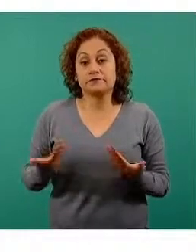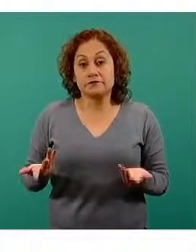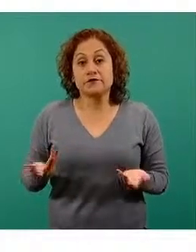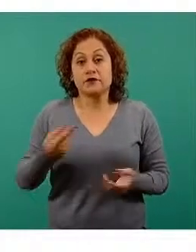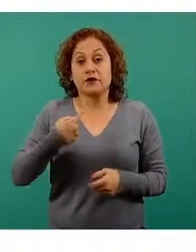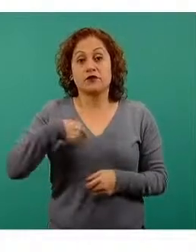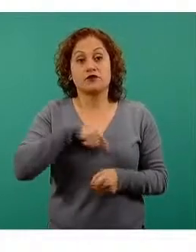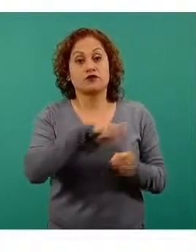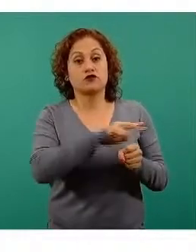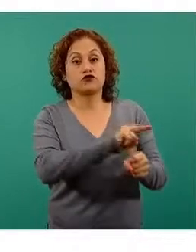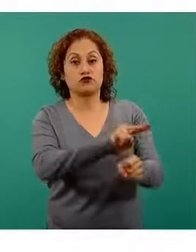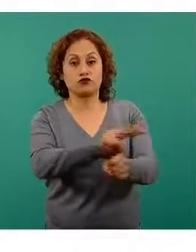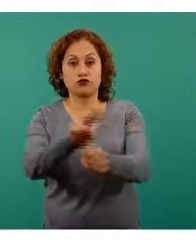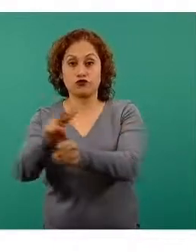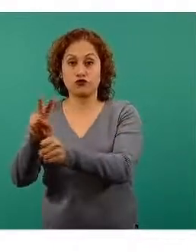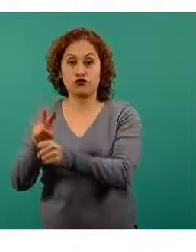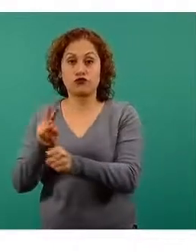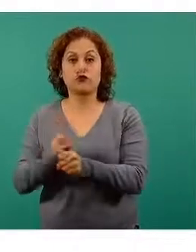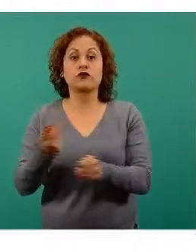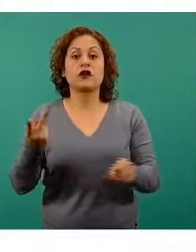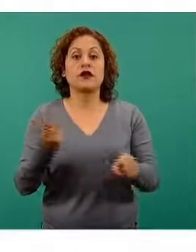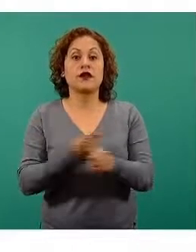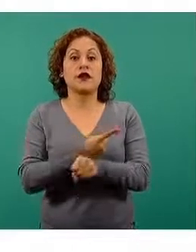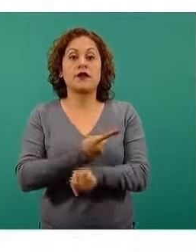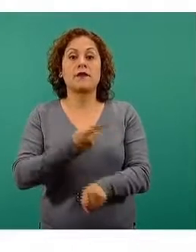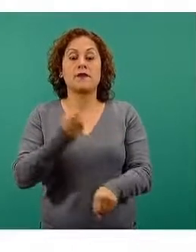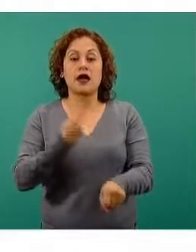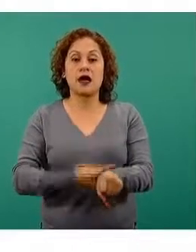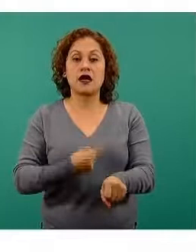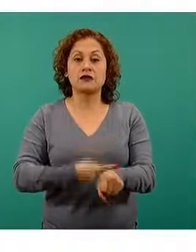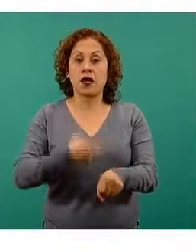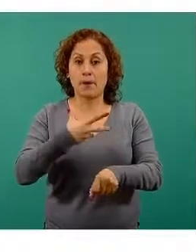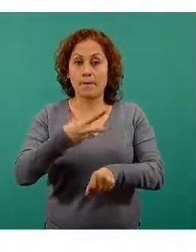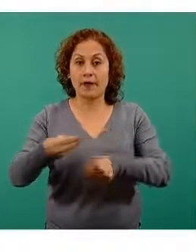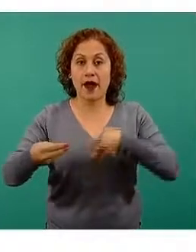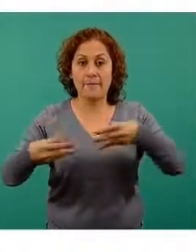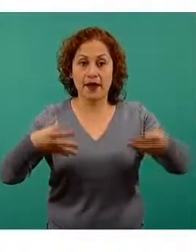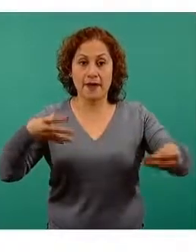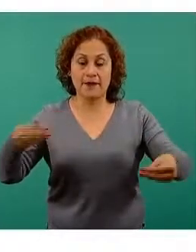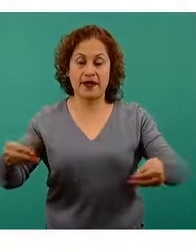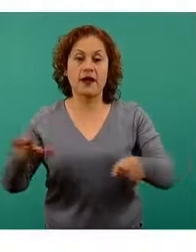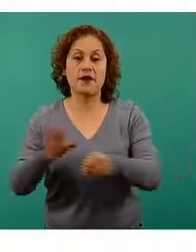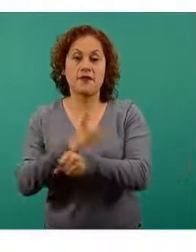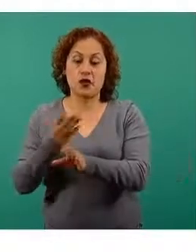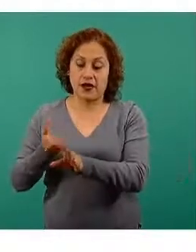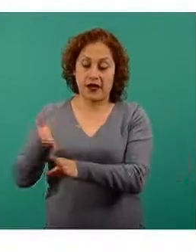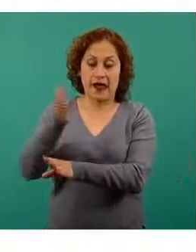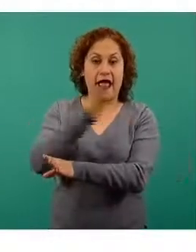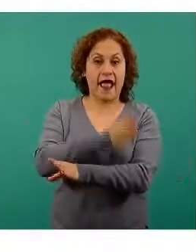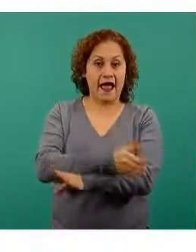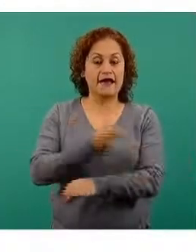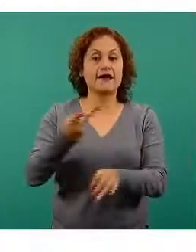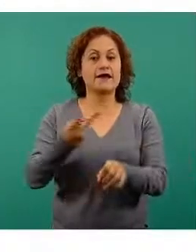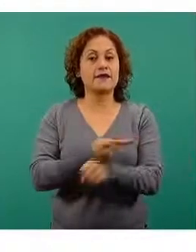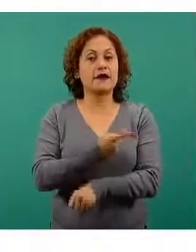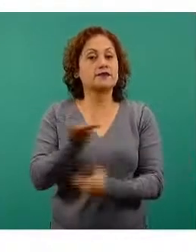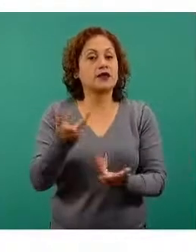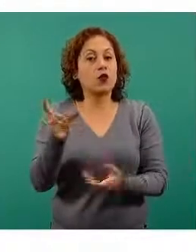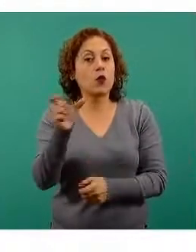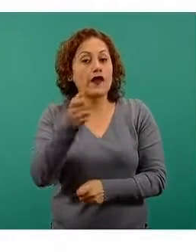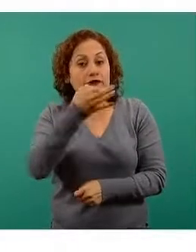epidemiológica, dado que son las épocas de Año Nuevo y en estas épocas regularmente, para todos